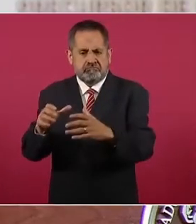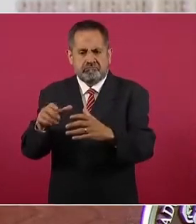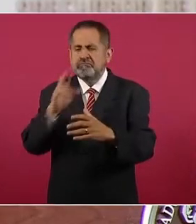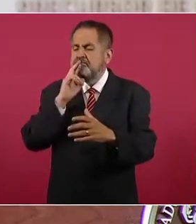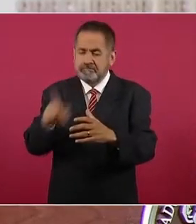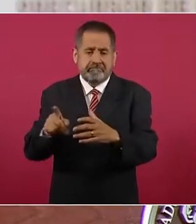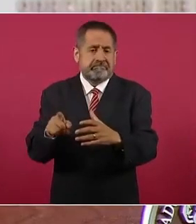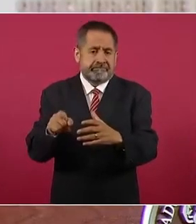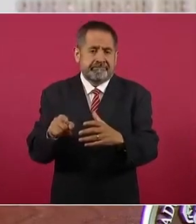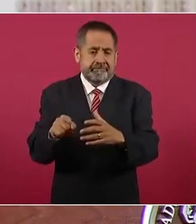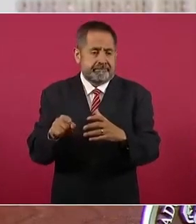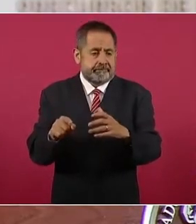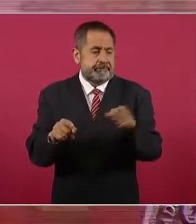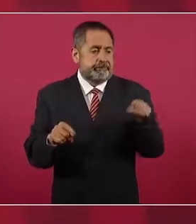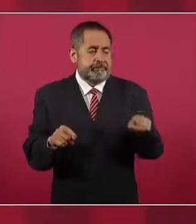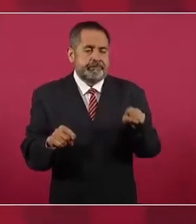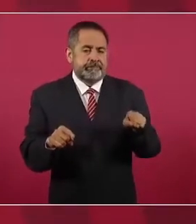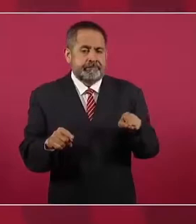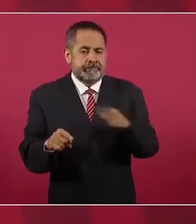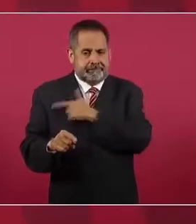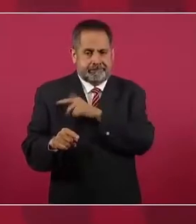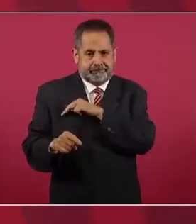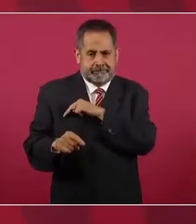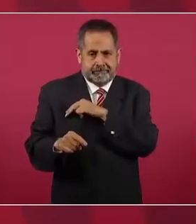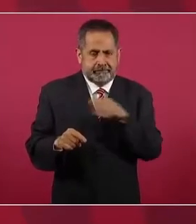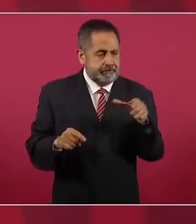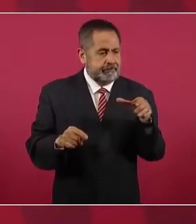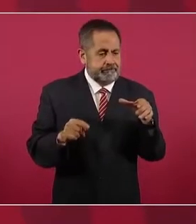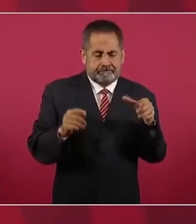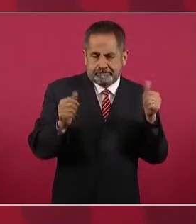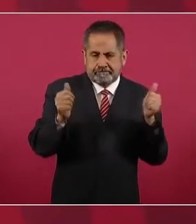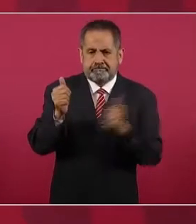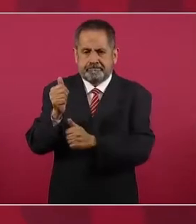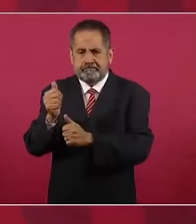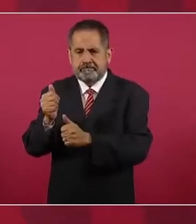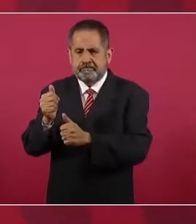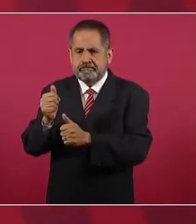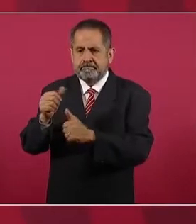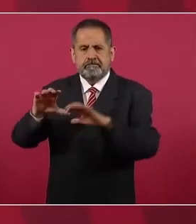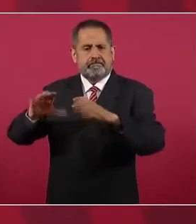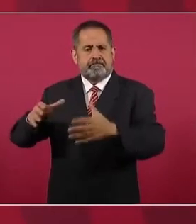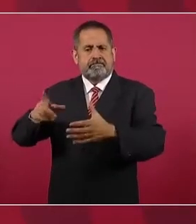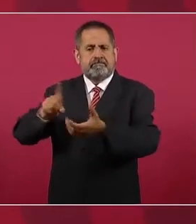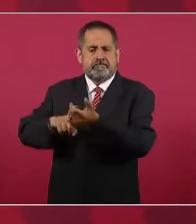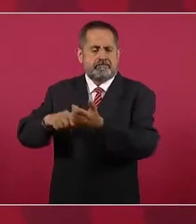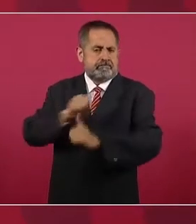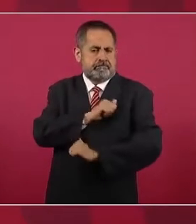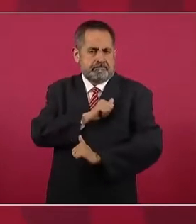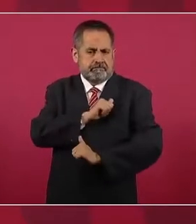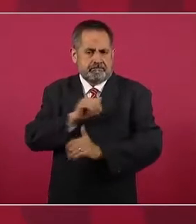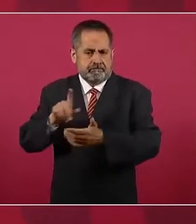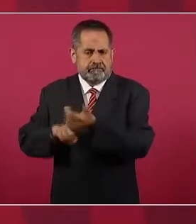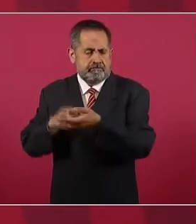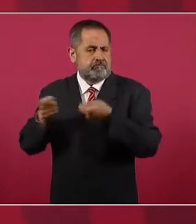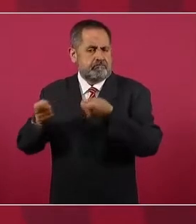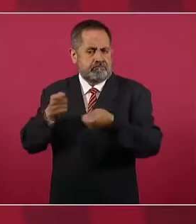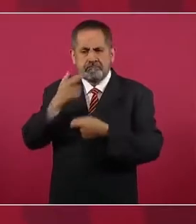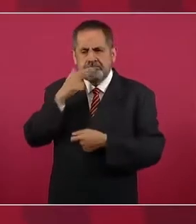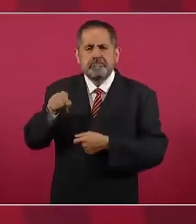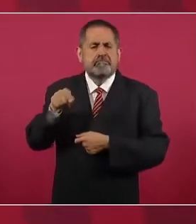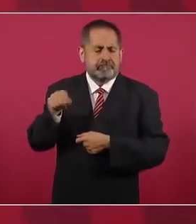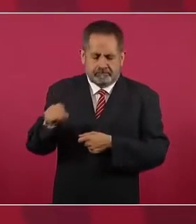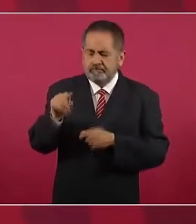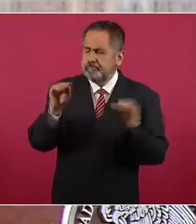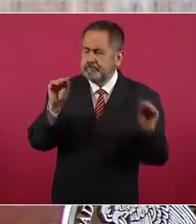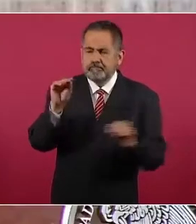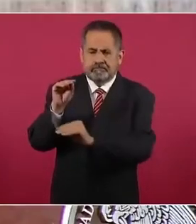la Guardia Nacional quede